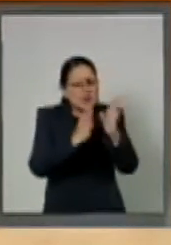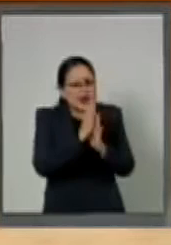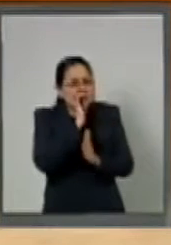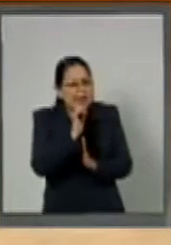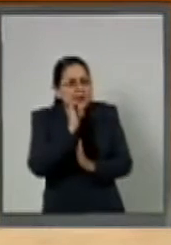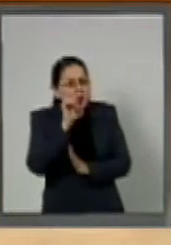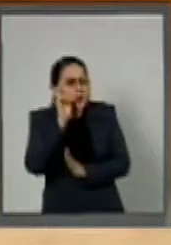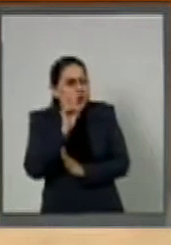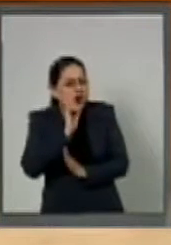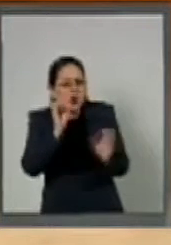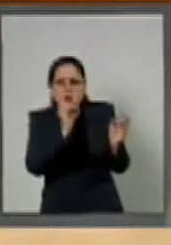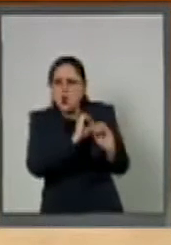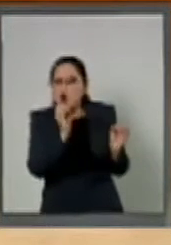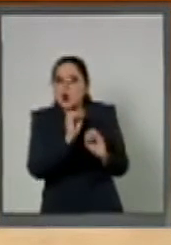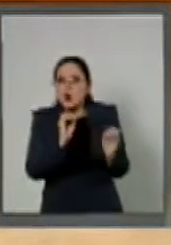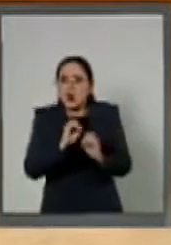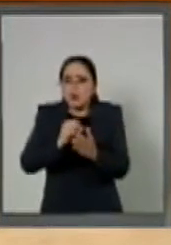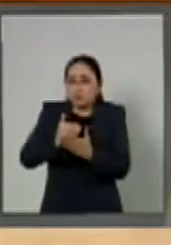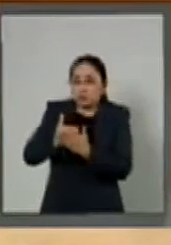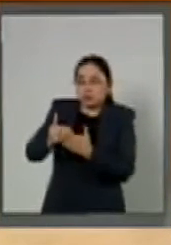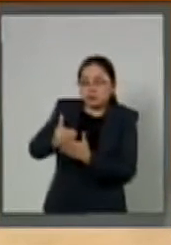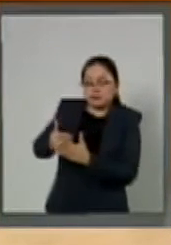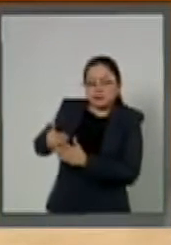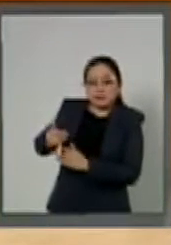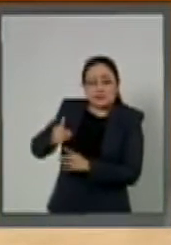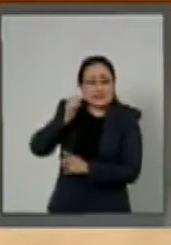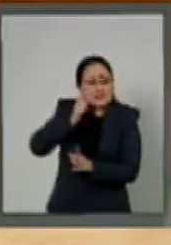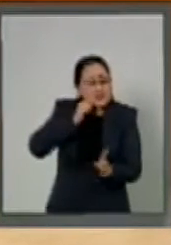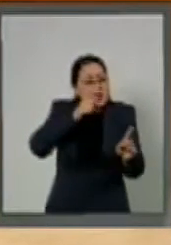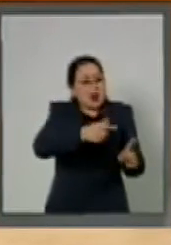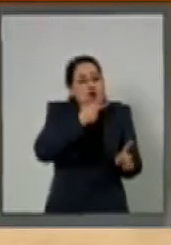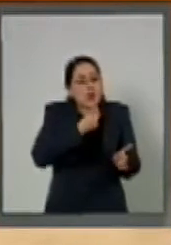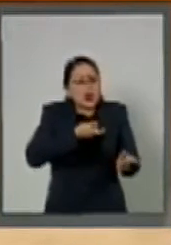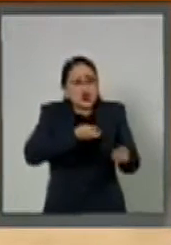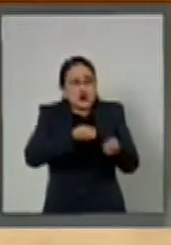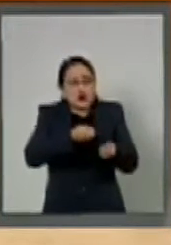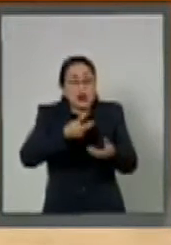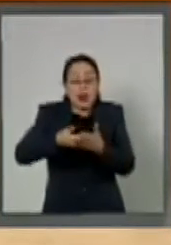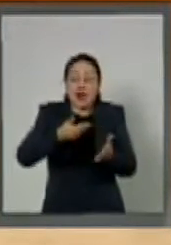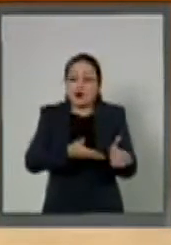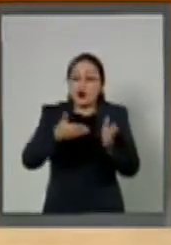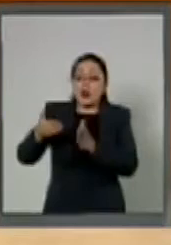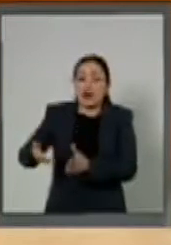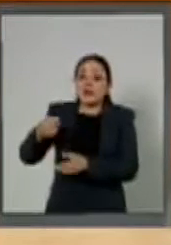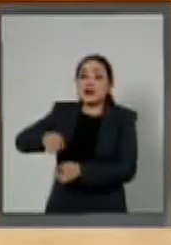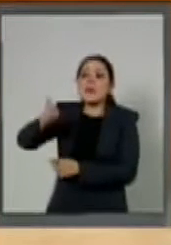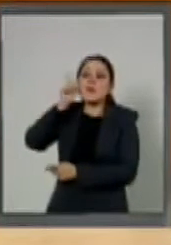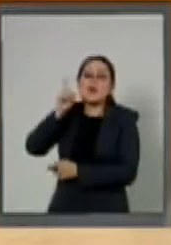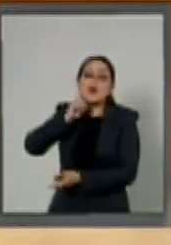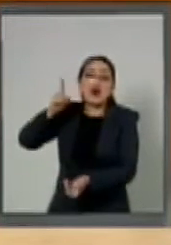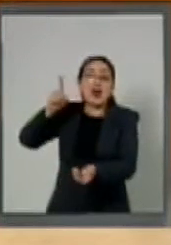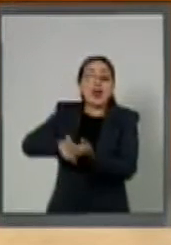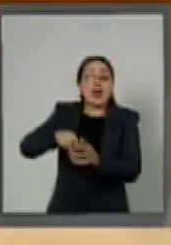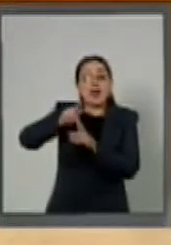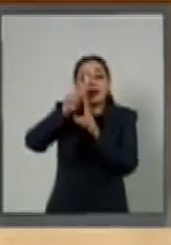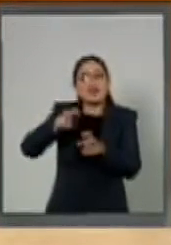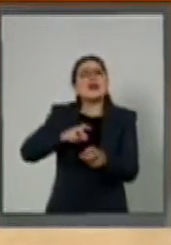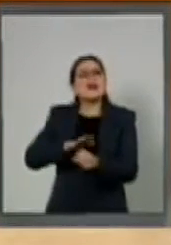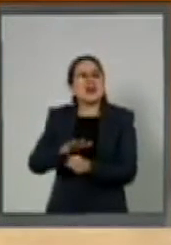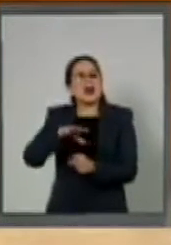inimaginables por estar dominadas por los hombres. Tal es el caso de las mujeres en los sectores